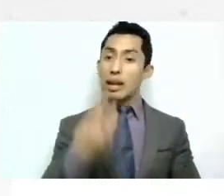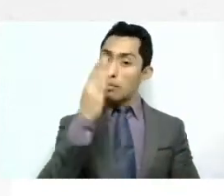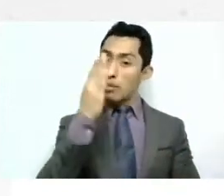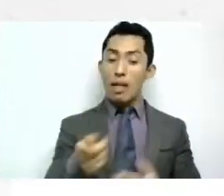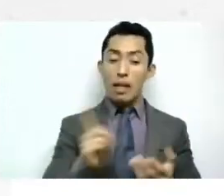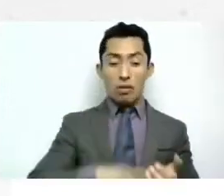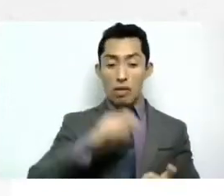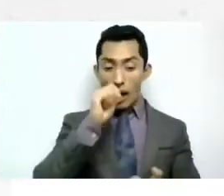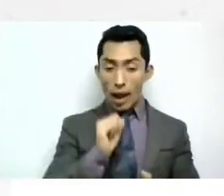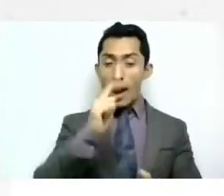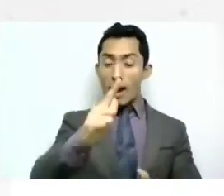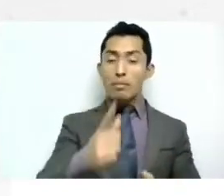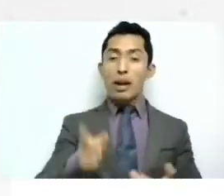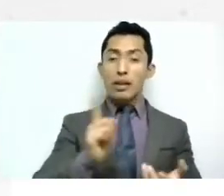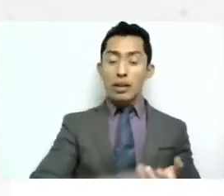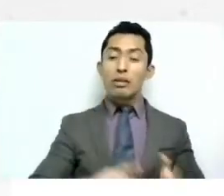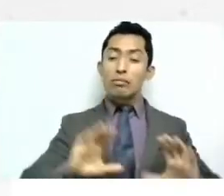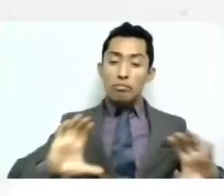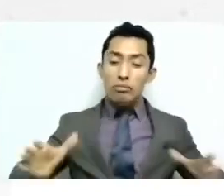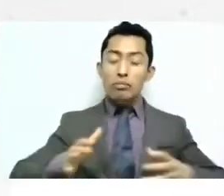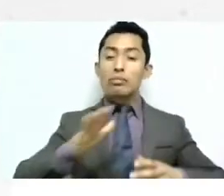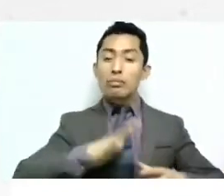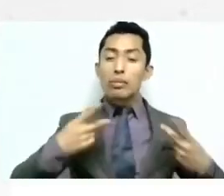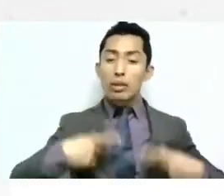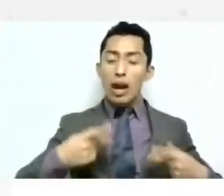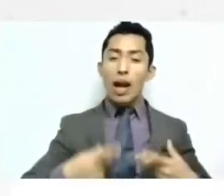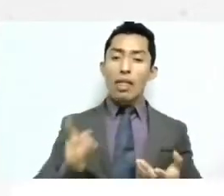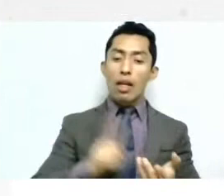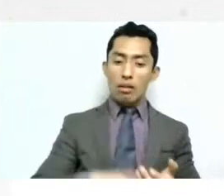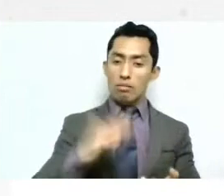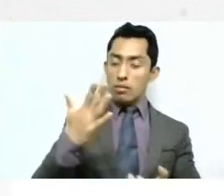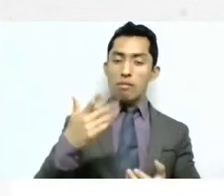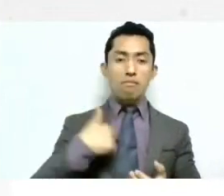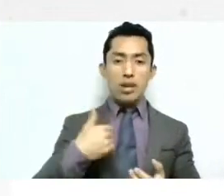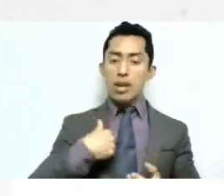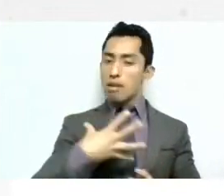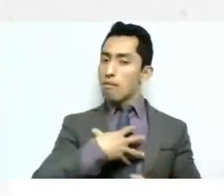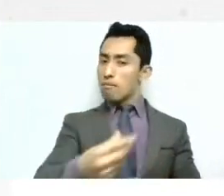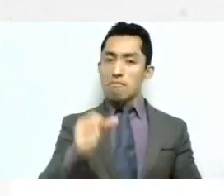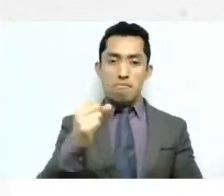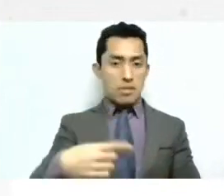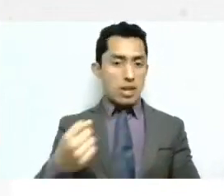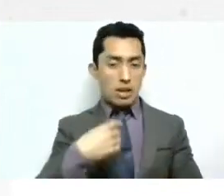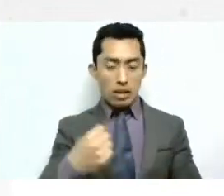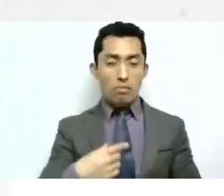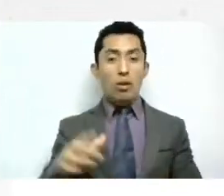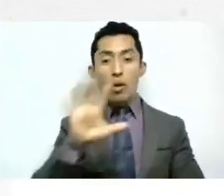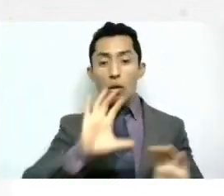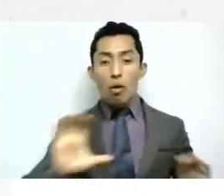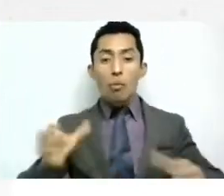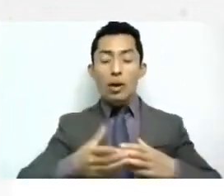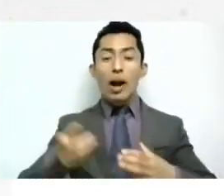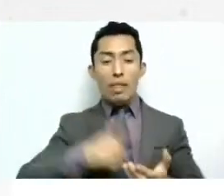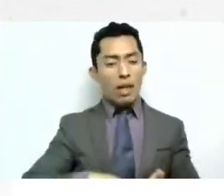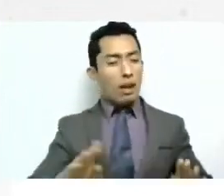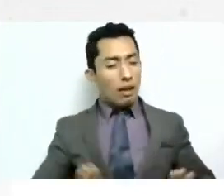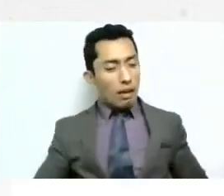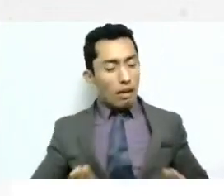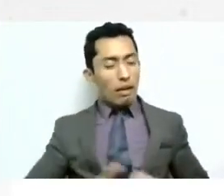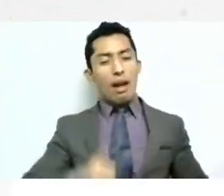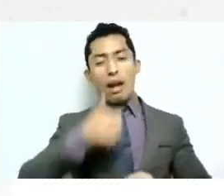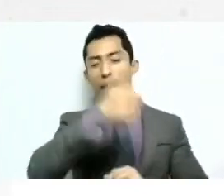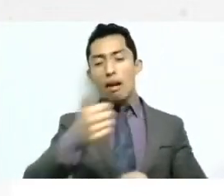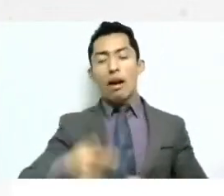a toda la comunidad encuentra su reflejo y cuando en toda la comunidad la virtud de cada uno está